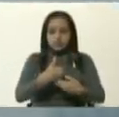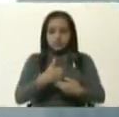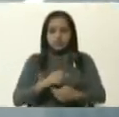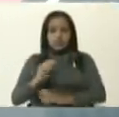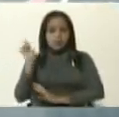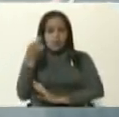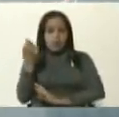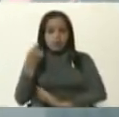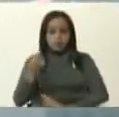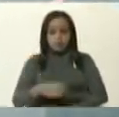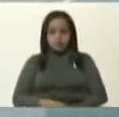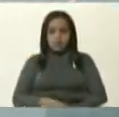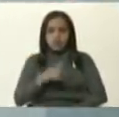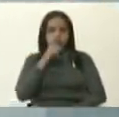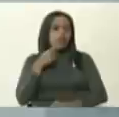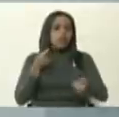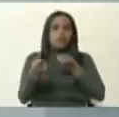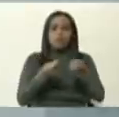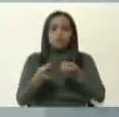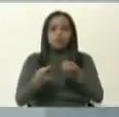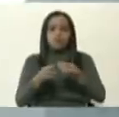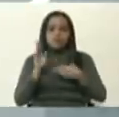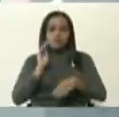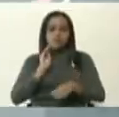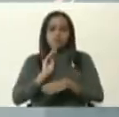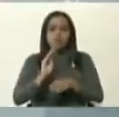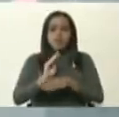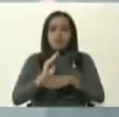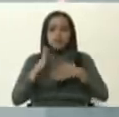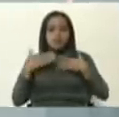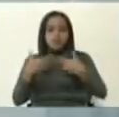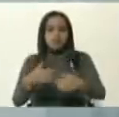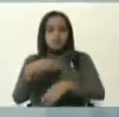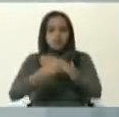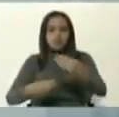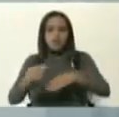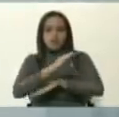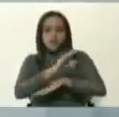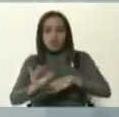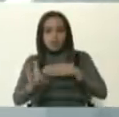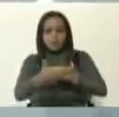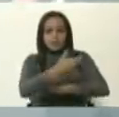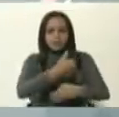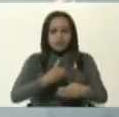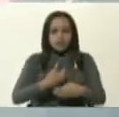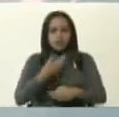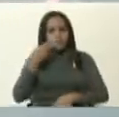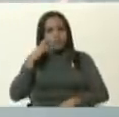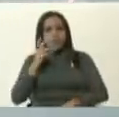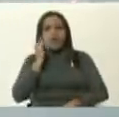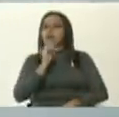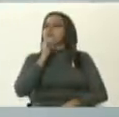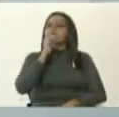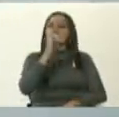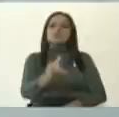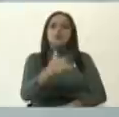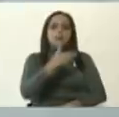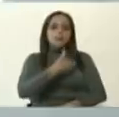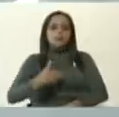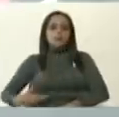No tuvo control sanitario y epidemiológico de virus en la frontera y es lo que ha venido denunciando el presidente.